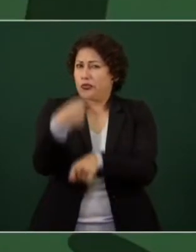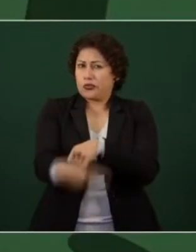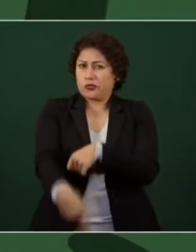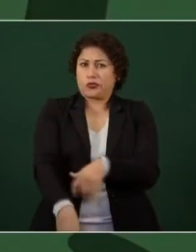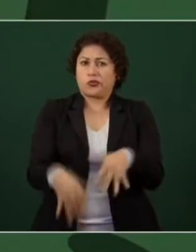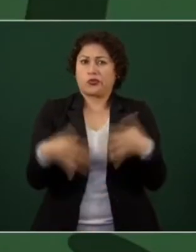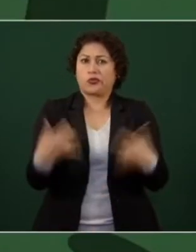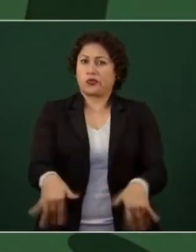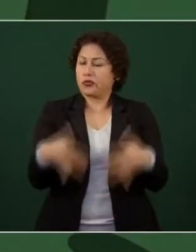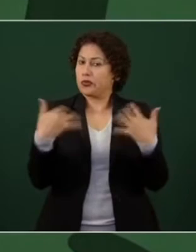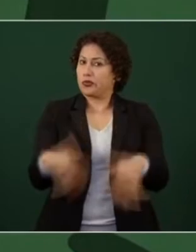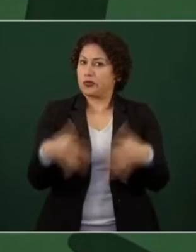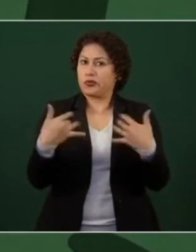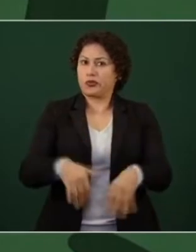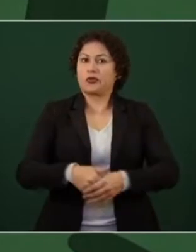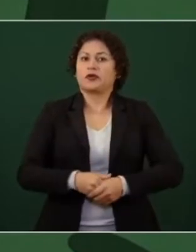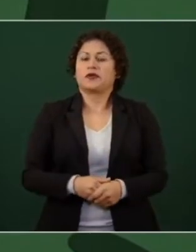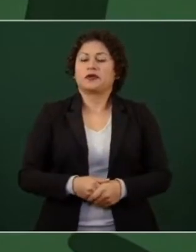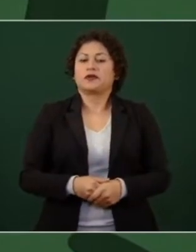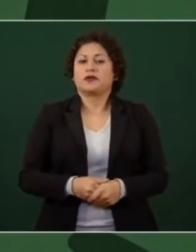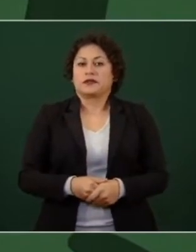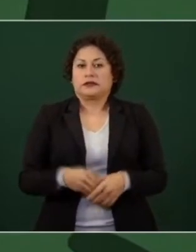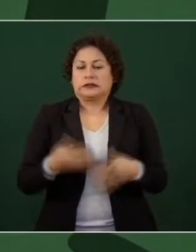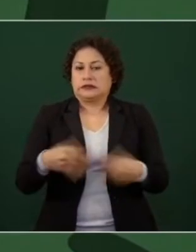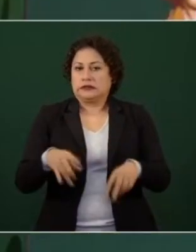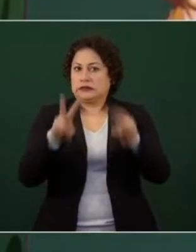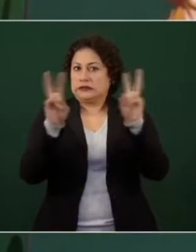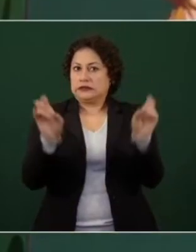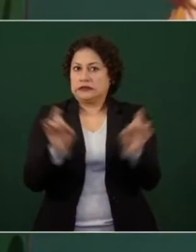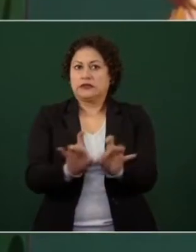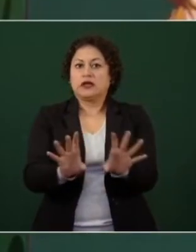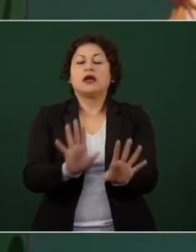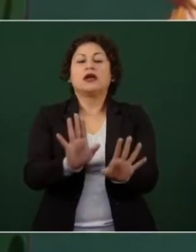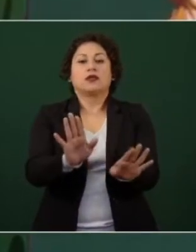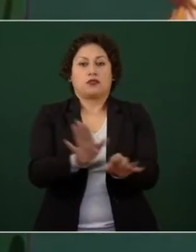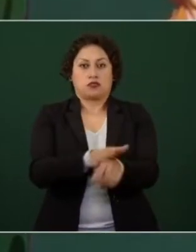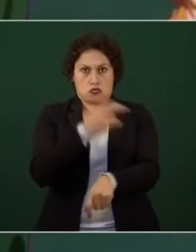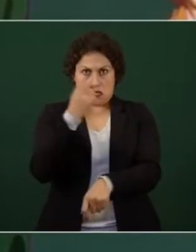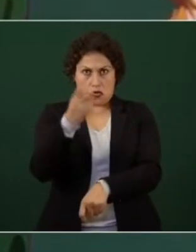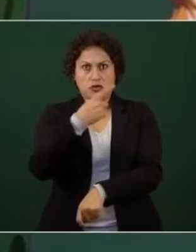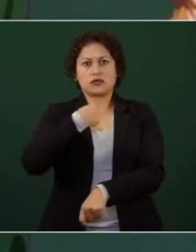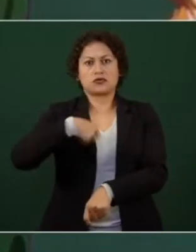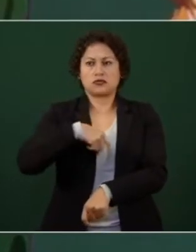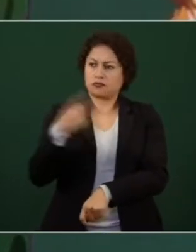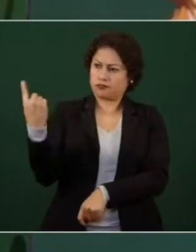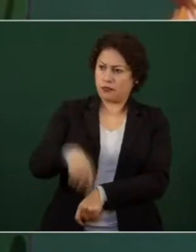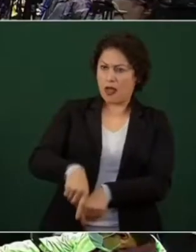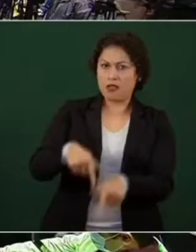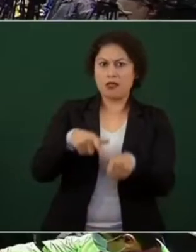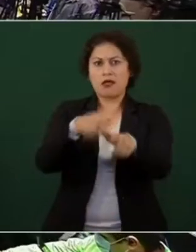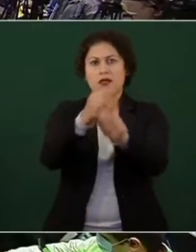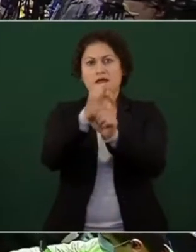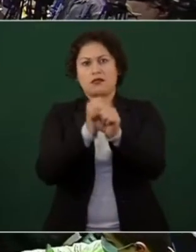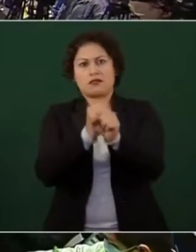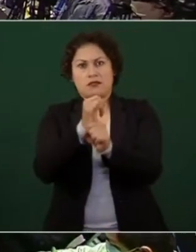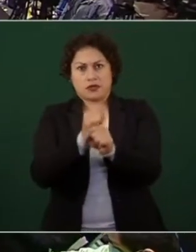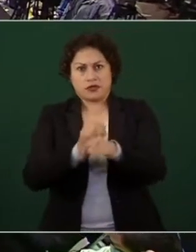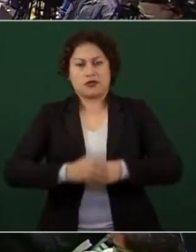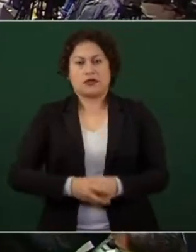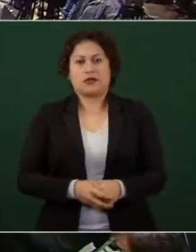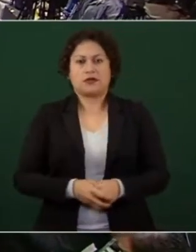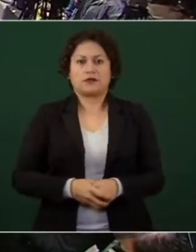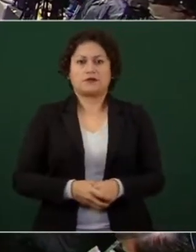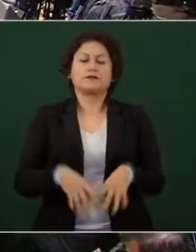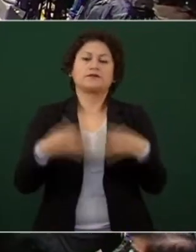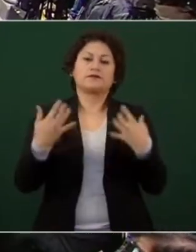entonces sí vamos a continuar con las investigaciones se está